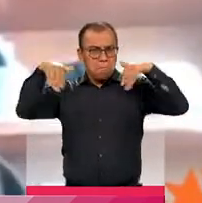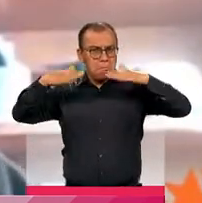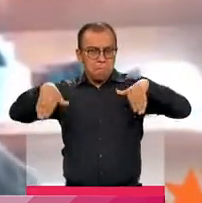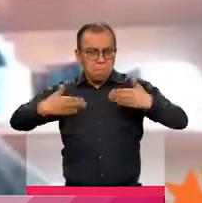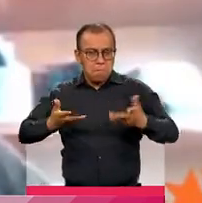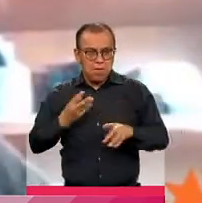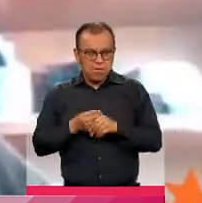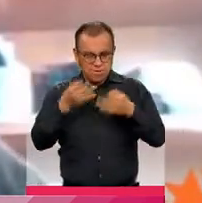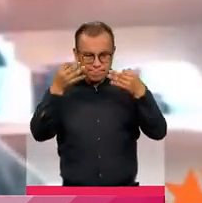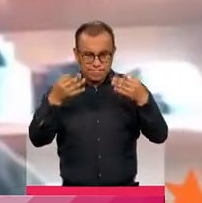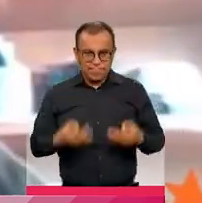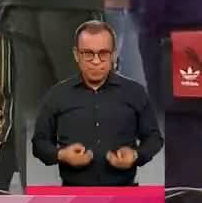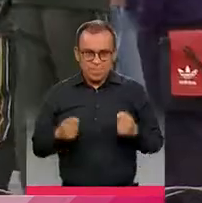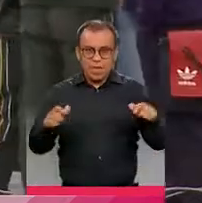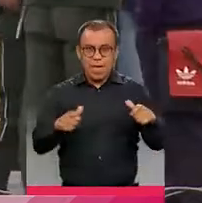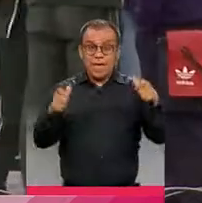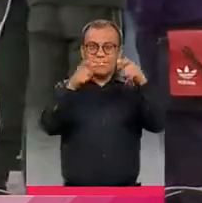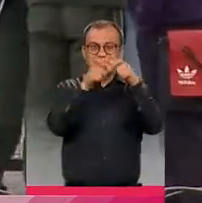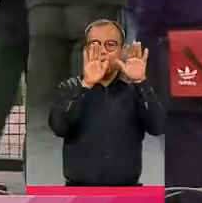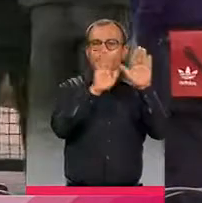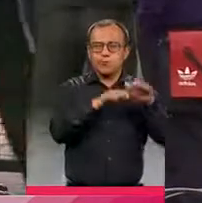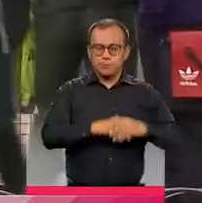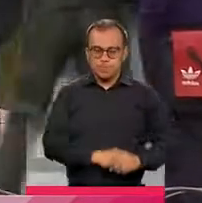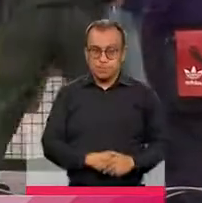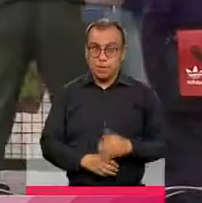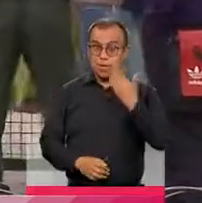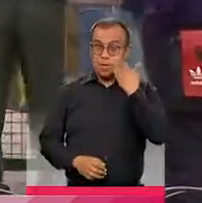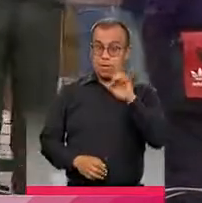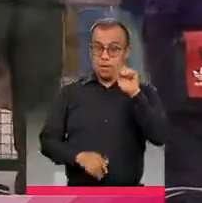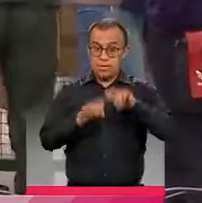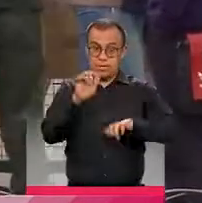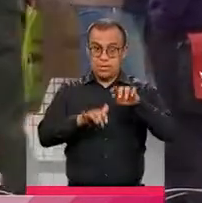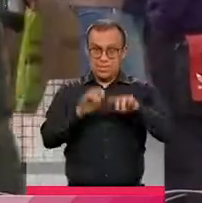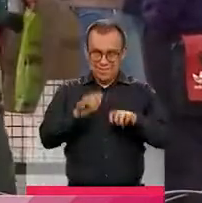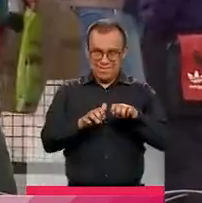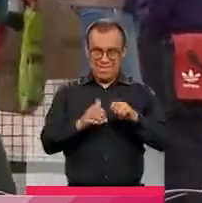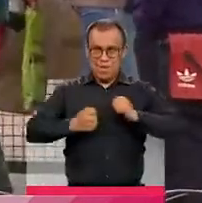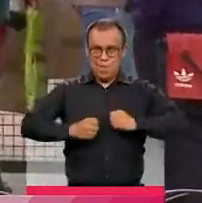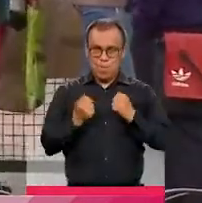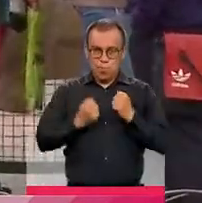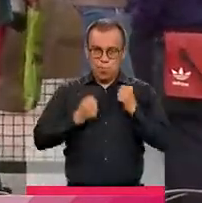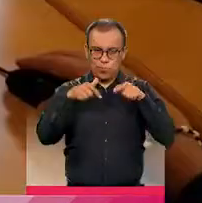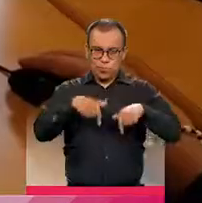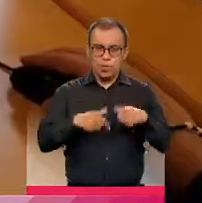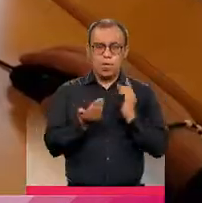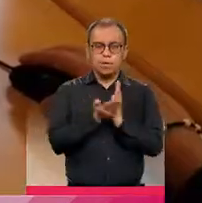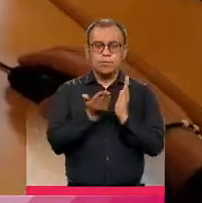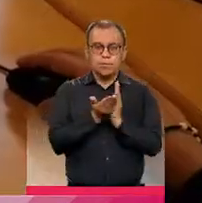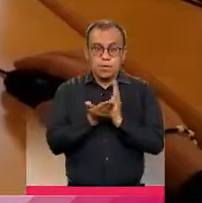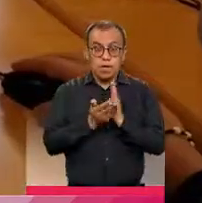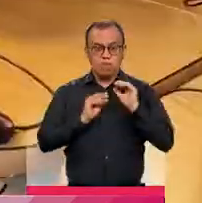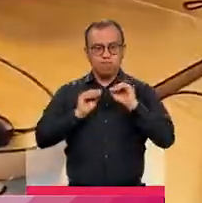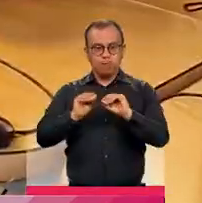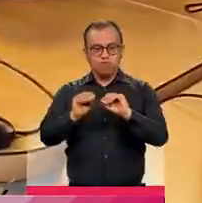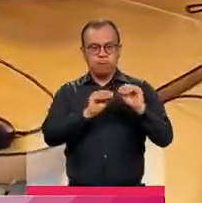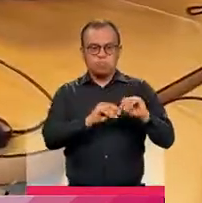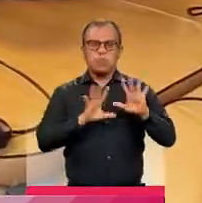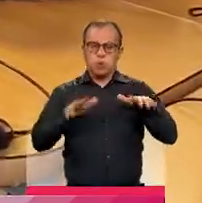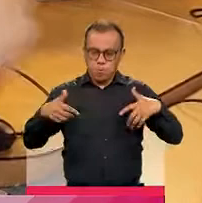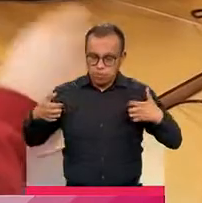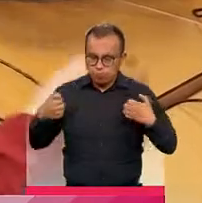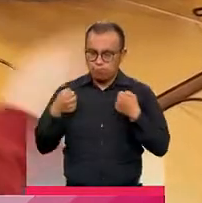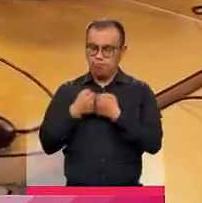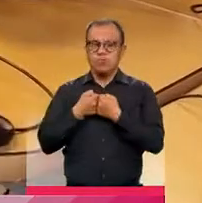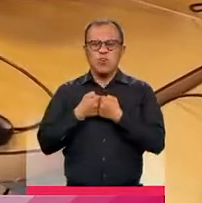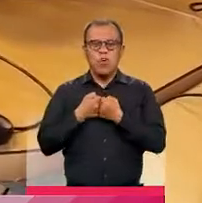ausencia mejor del Estado. Para la secretaria de Educación de Bogotá, la construcción de la paz desde la escuela va de la mano de una